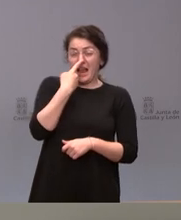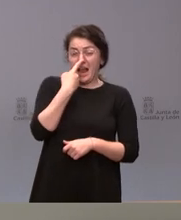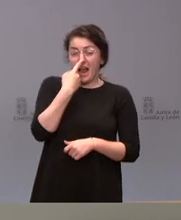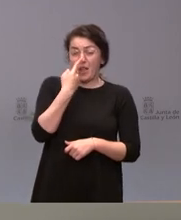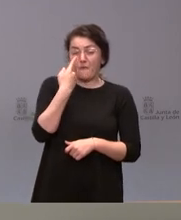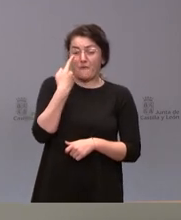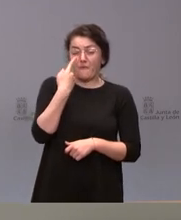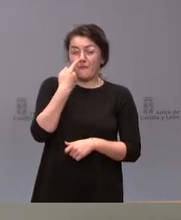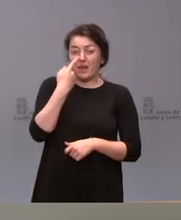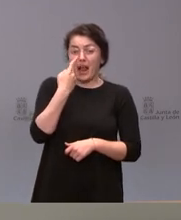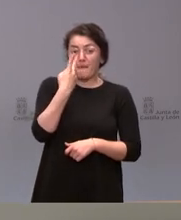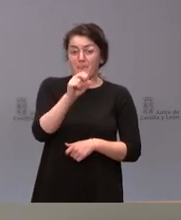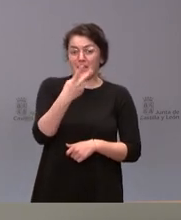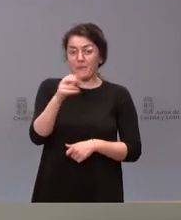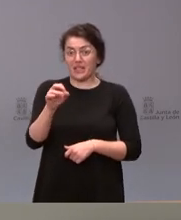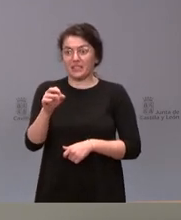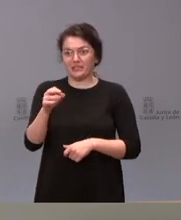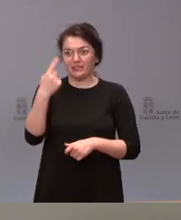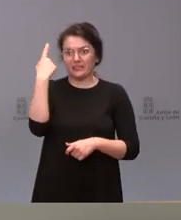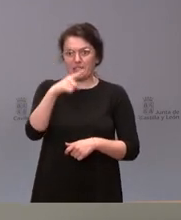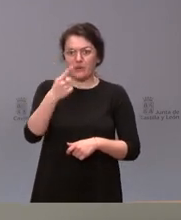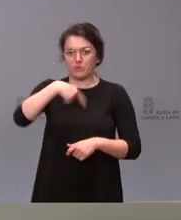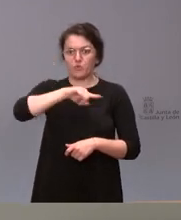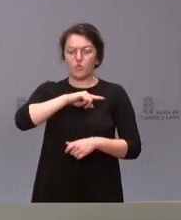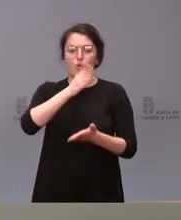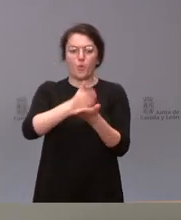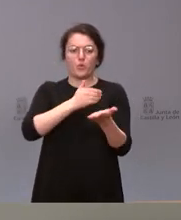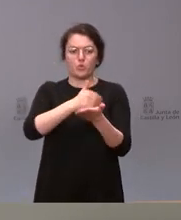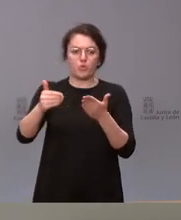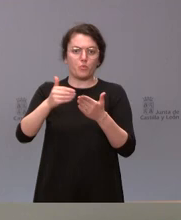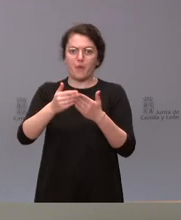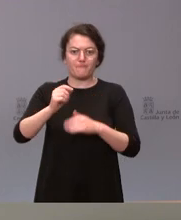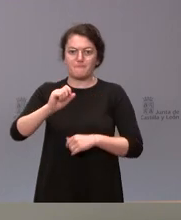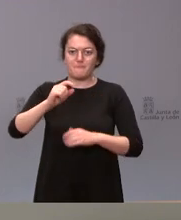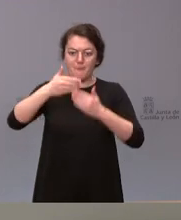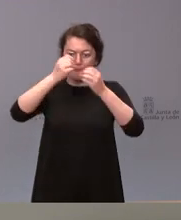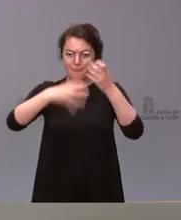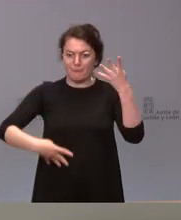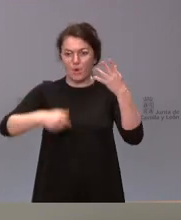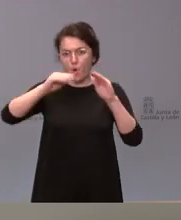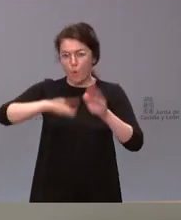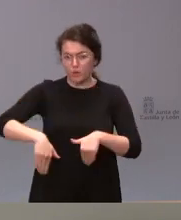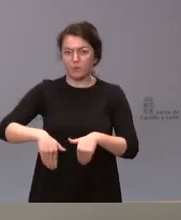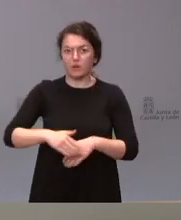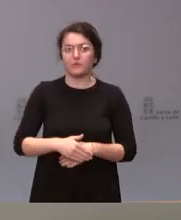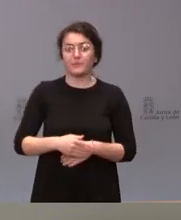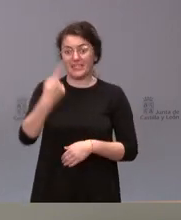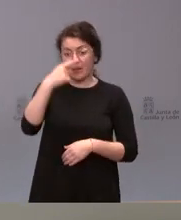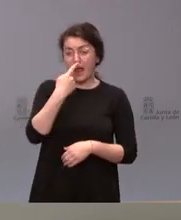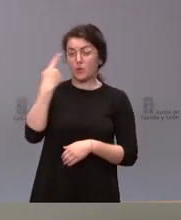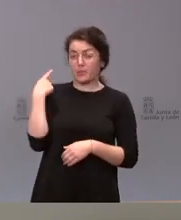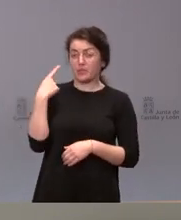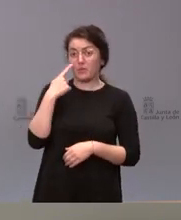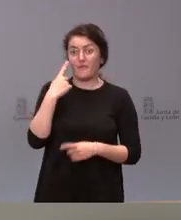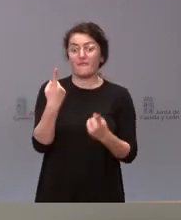21 y también como consecuencia del impacto de la pandemia pues fue preciso ante la saturación de los